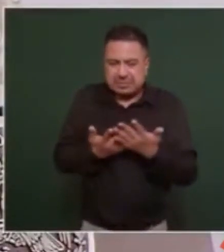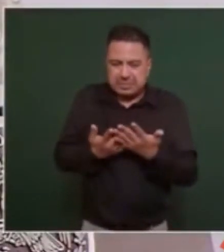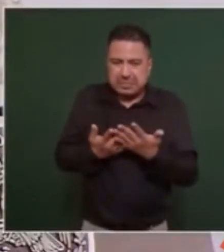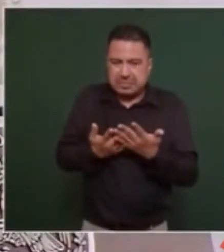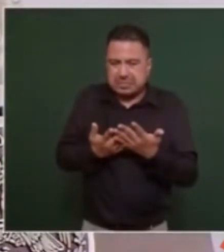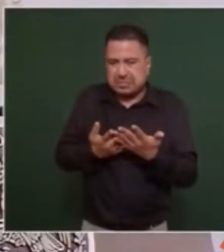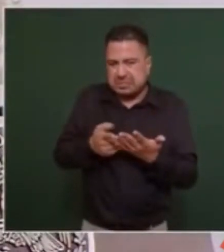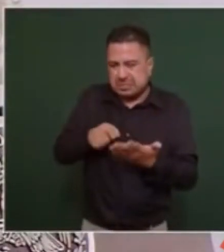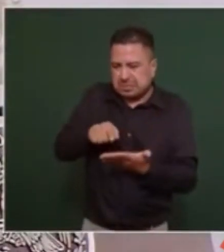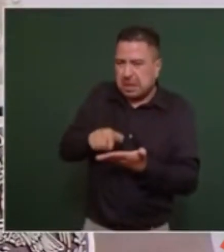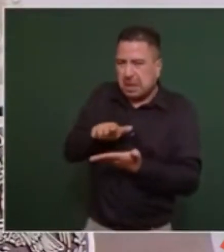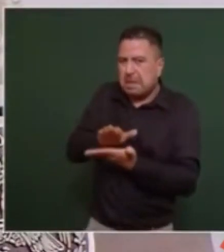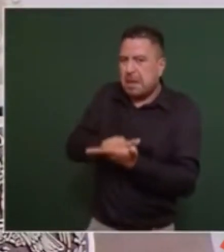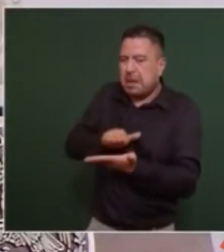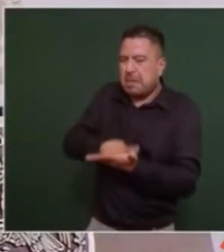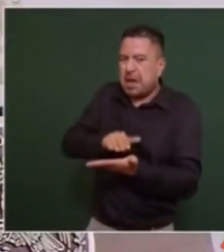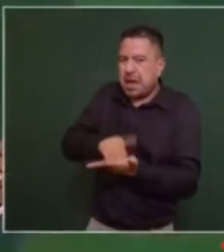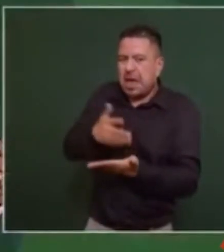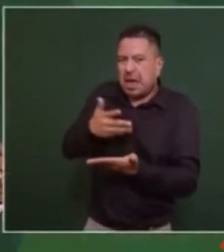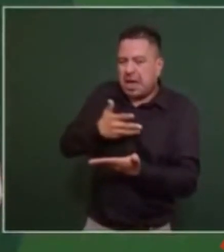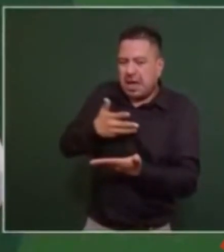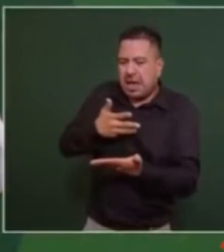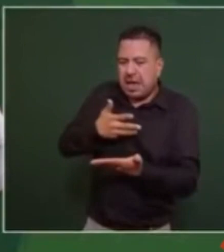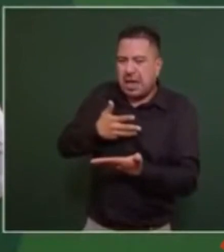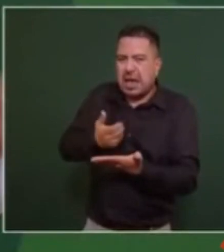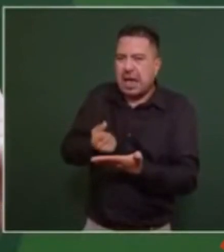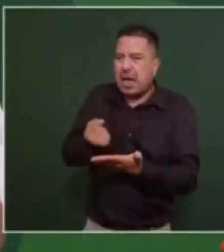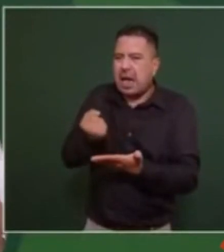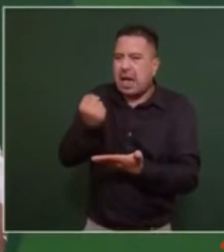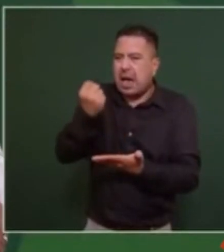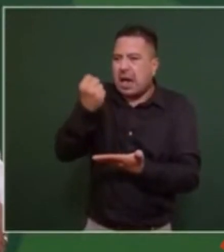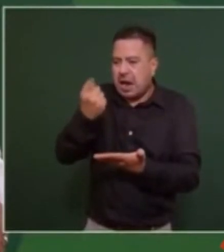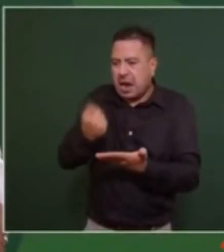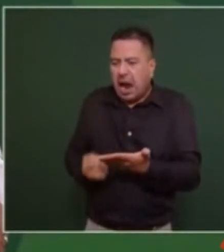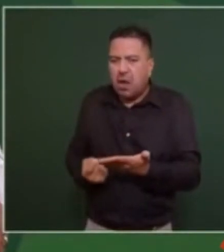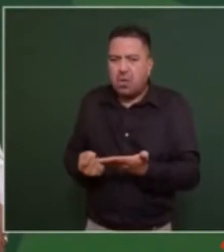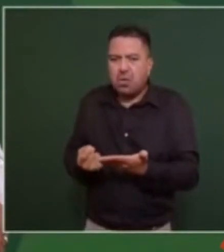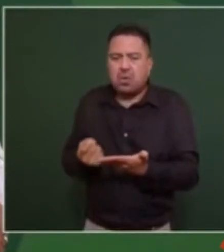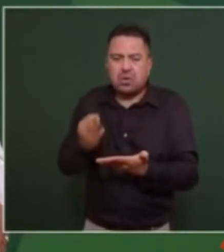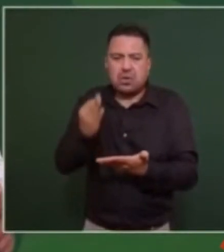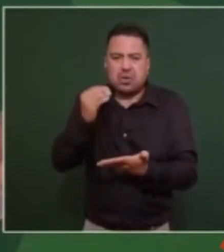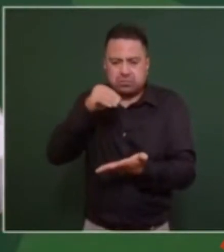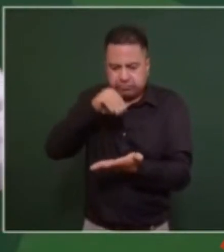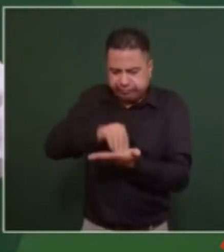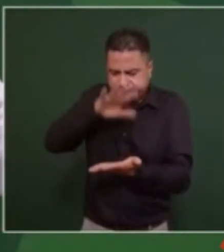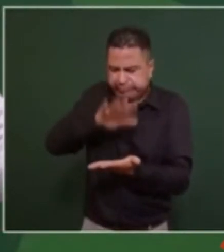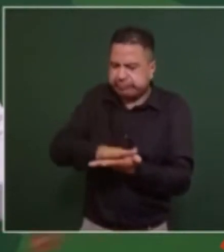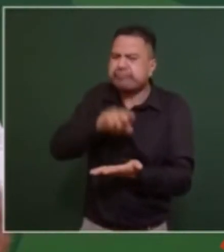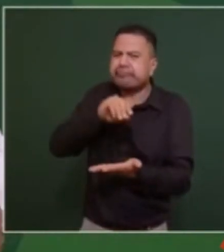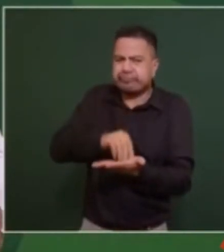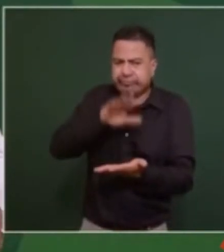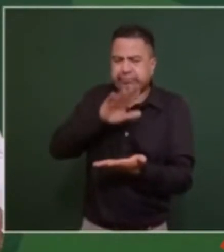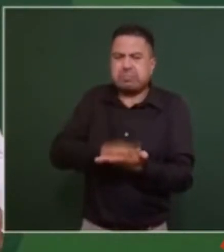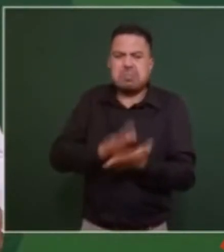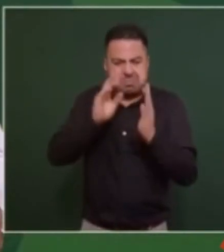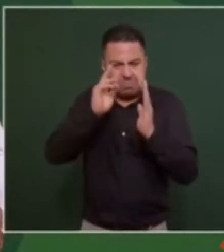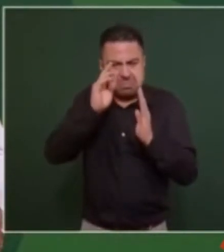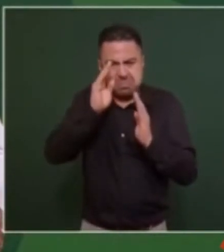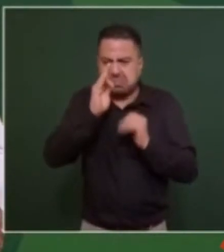que ya están comprometidos. ya se nos dijo.